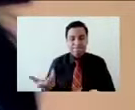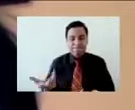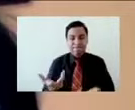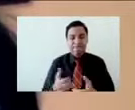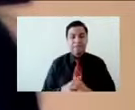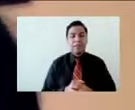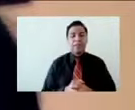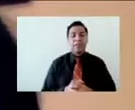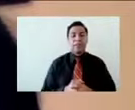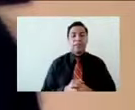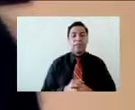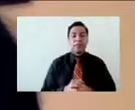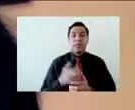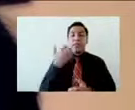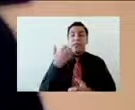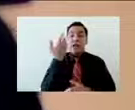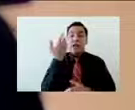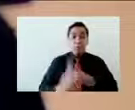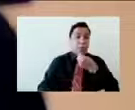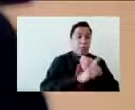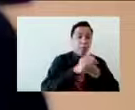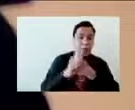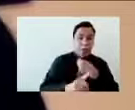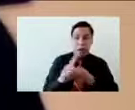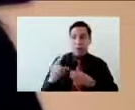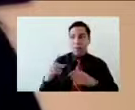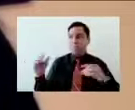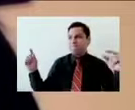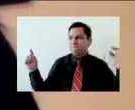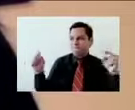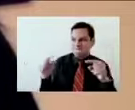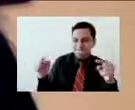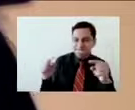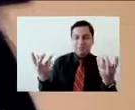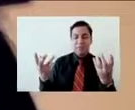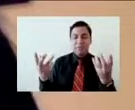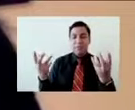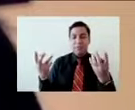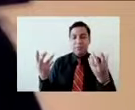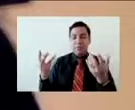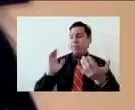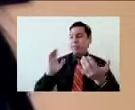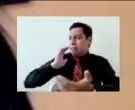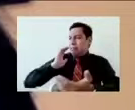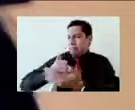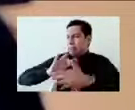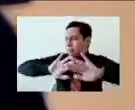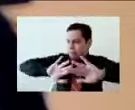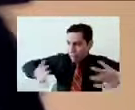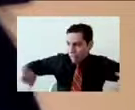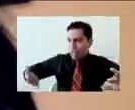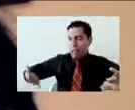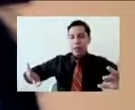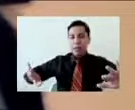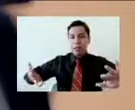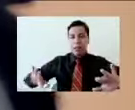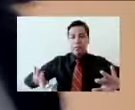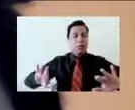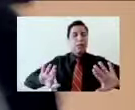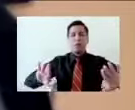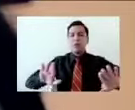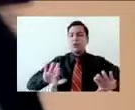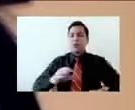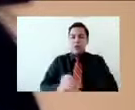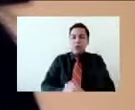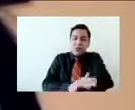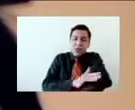queremos resolver las dificultades en el momento y no siempre es así. A veces hay que darnos tiempo para que salga el impulso, para que salga la